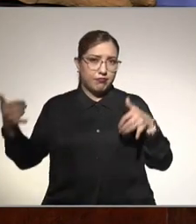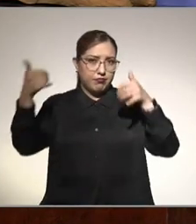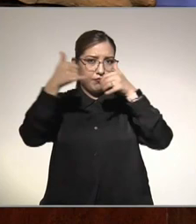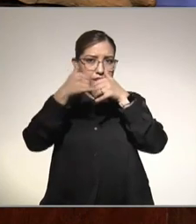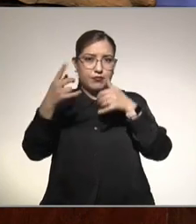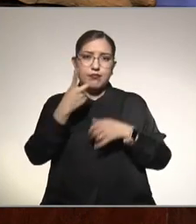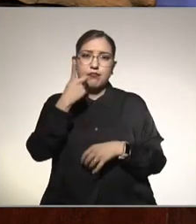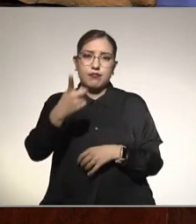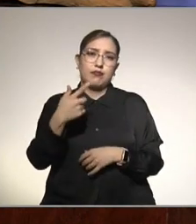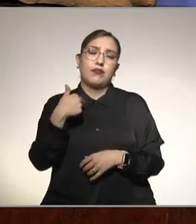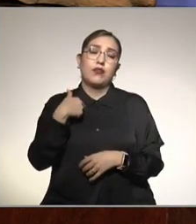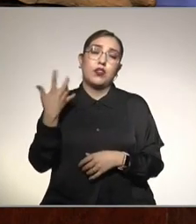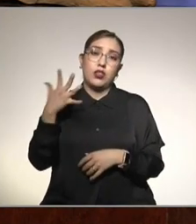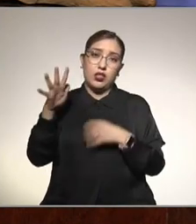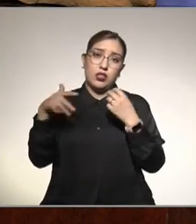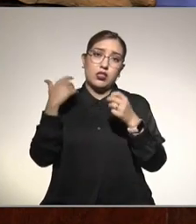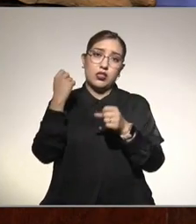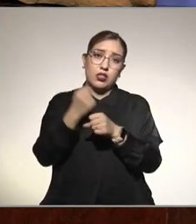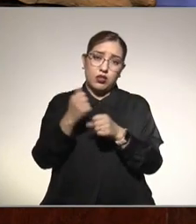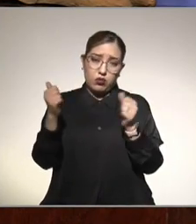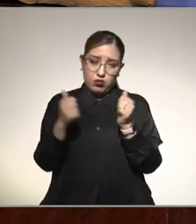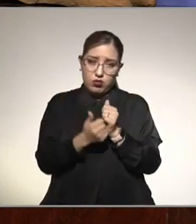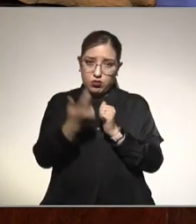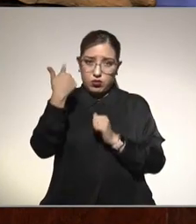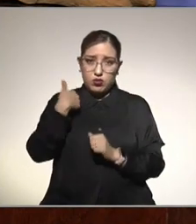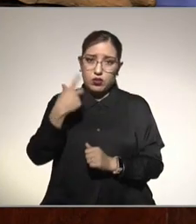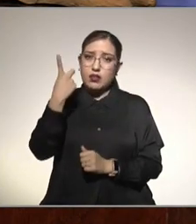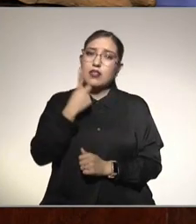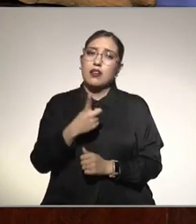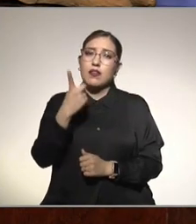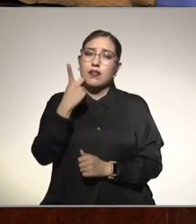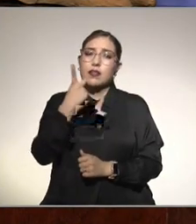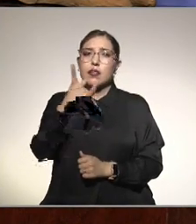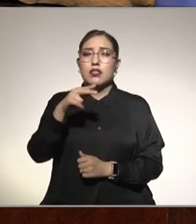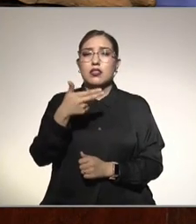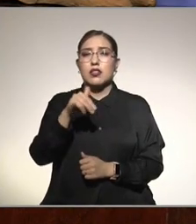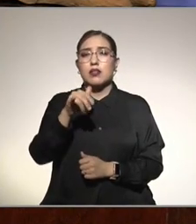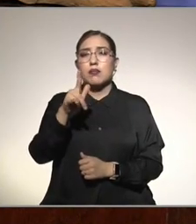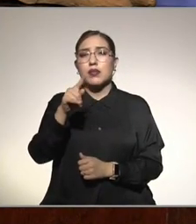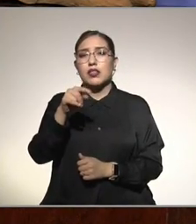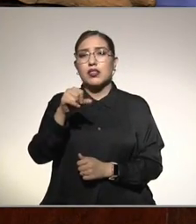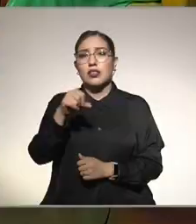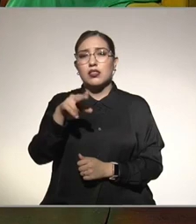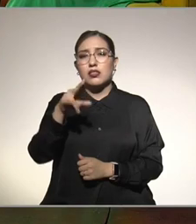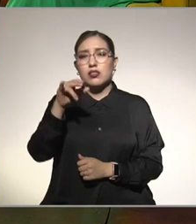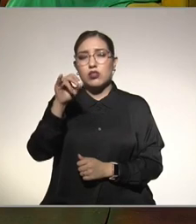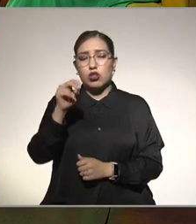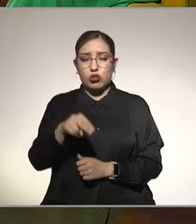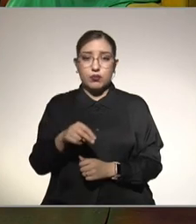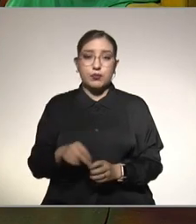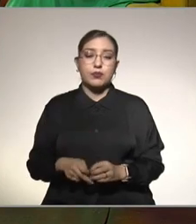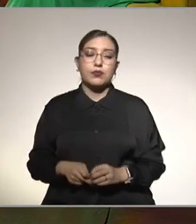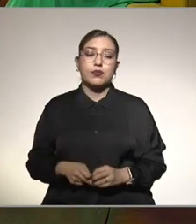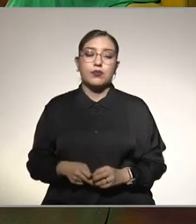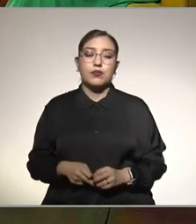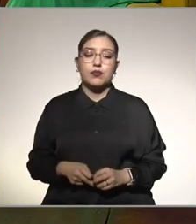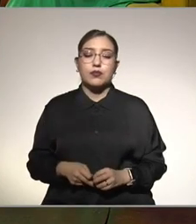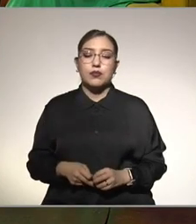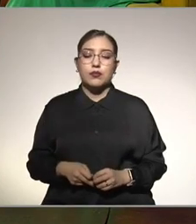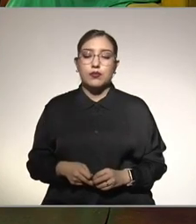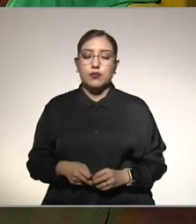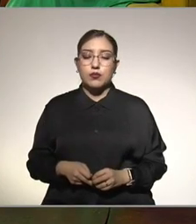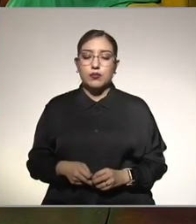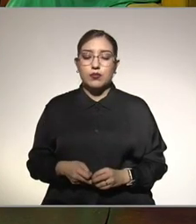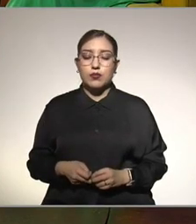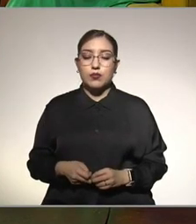nos comparte que él tiene 10 años conviviendo con diabetes e hipertensión y estas enfermedades están bien controladas pero dice que hace unos meses está